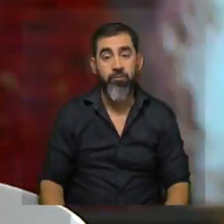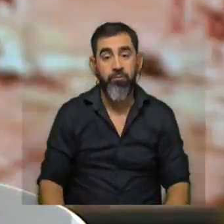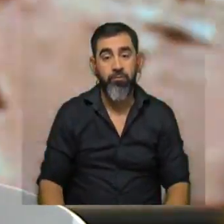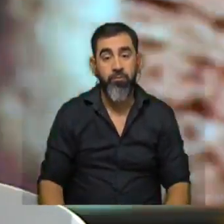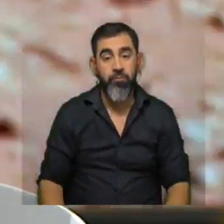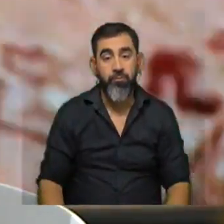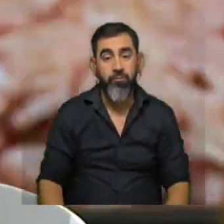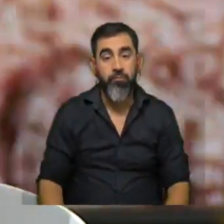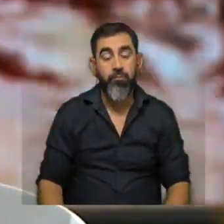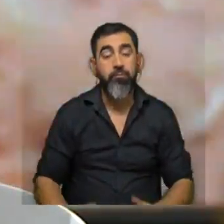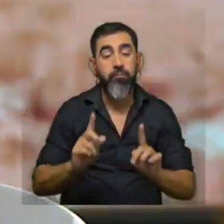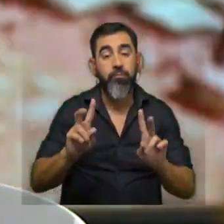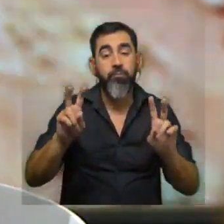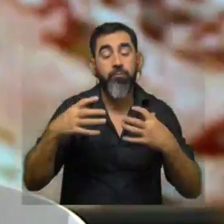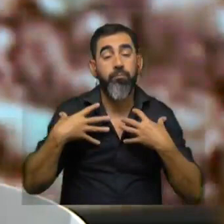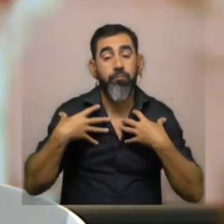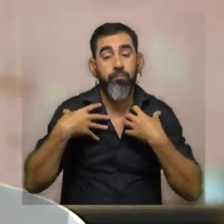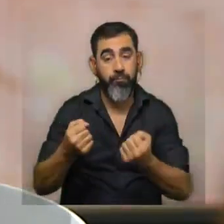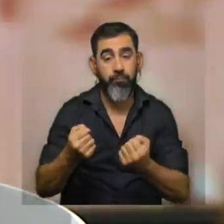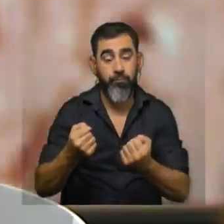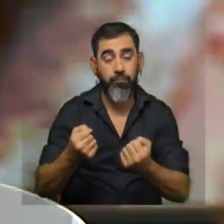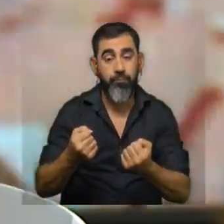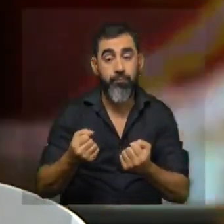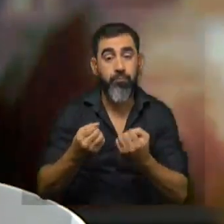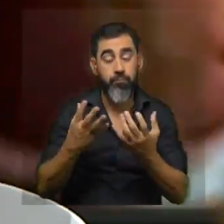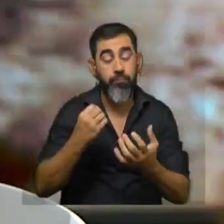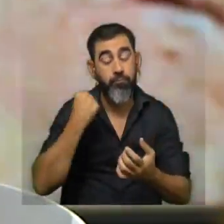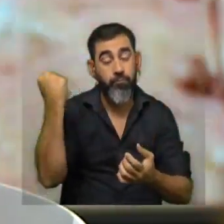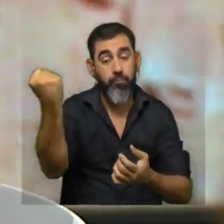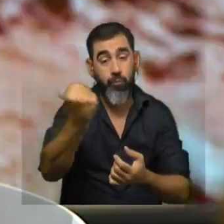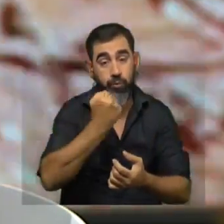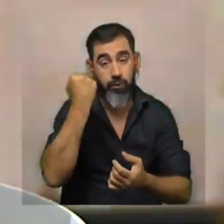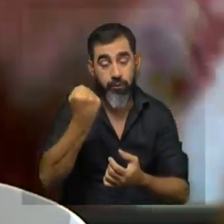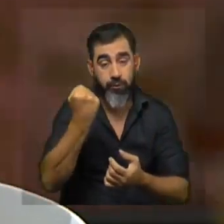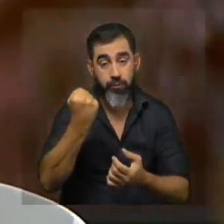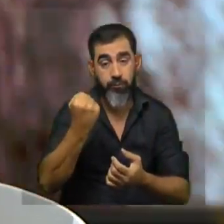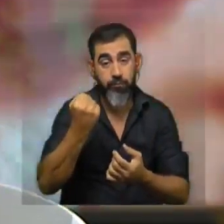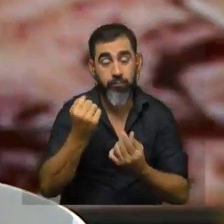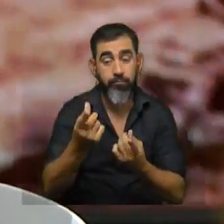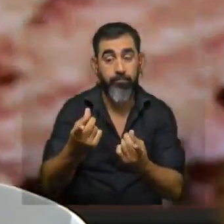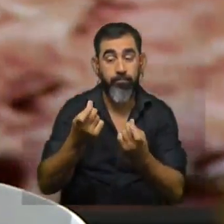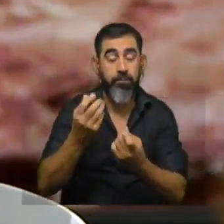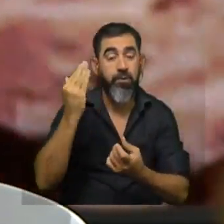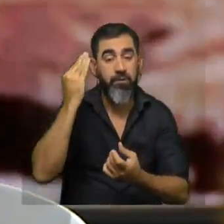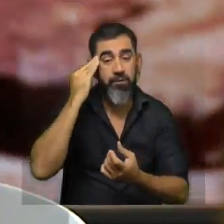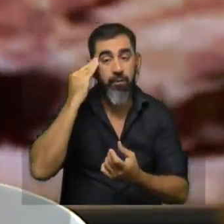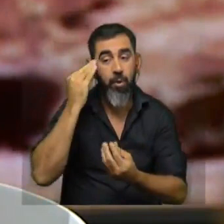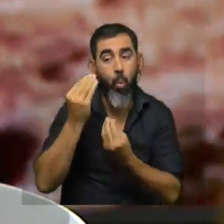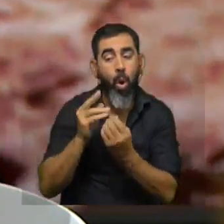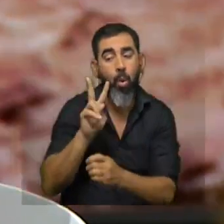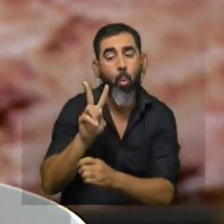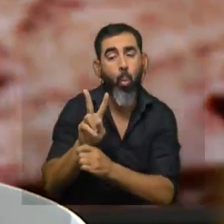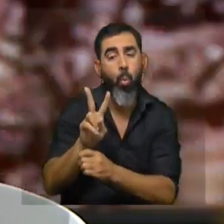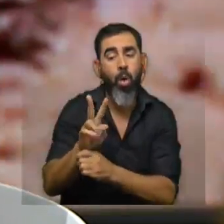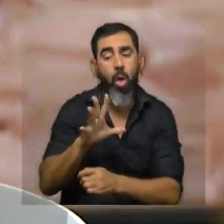también nos enfocamos en la parte sanitaria porque bueno es muy importante necesitamos saber qué tanto cuidado sanitario tienen